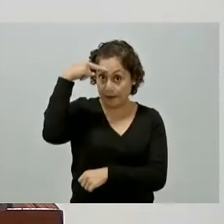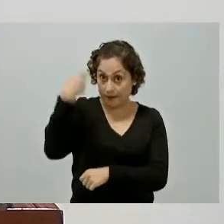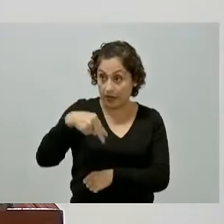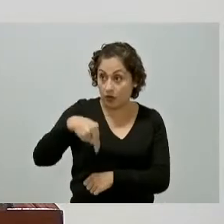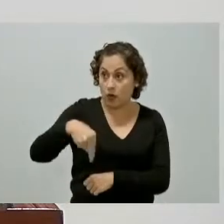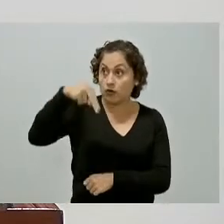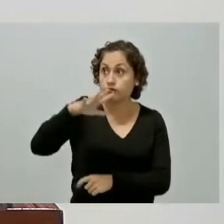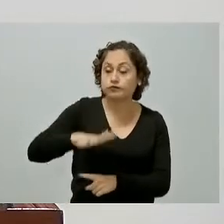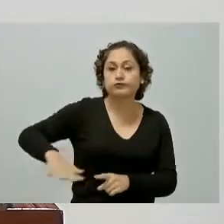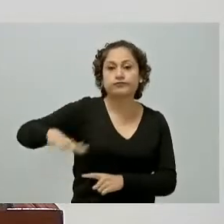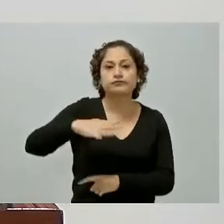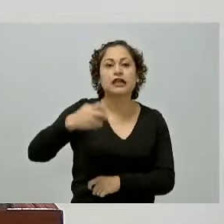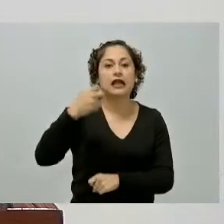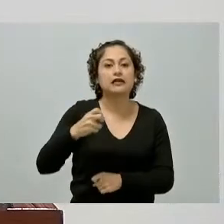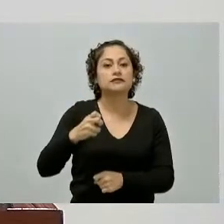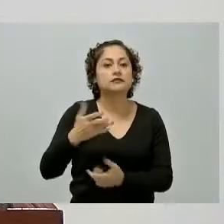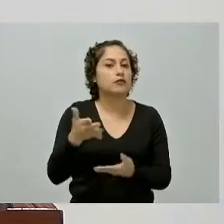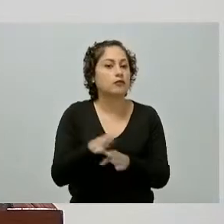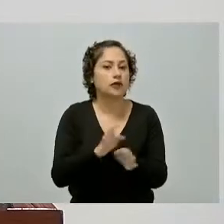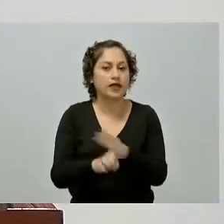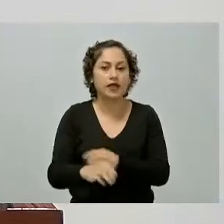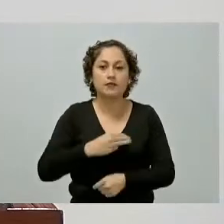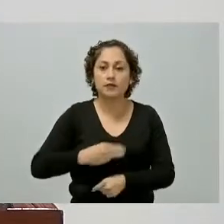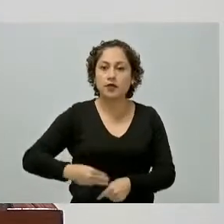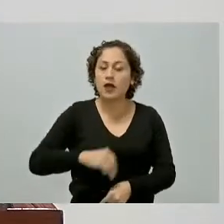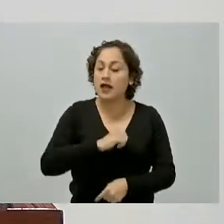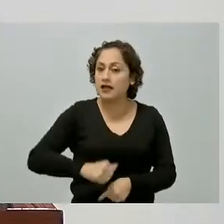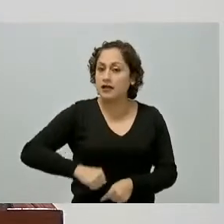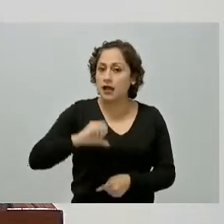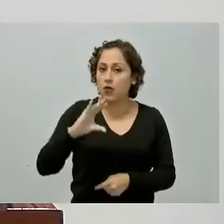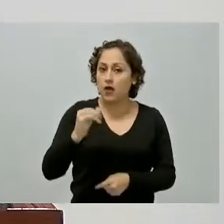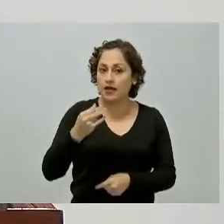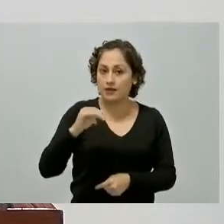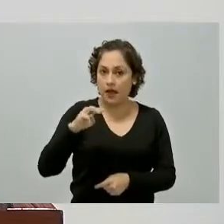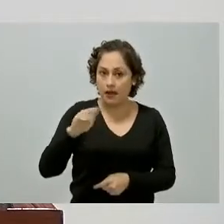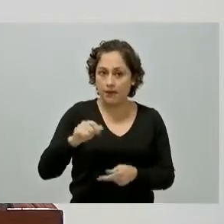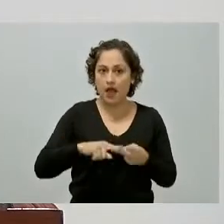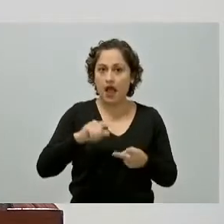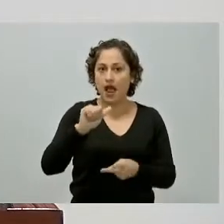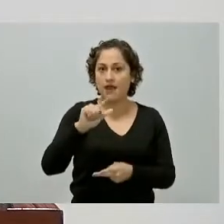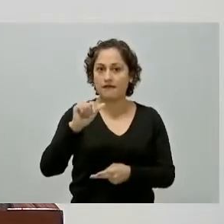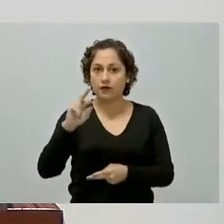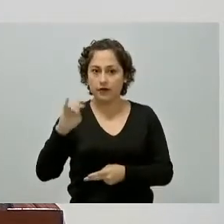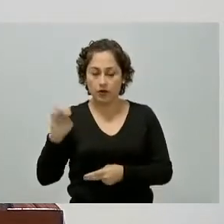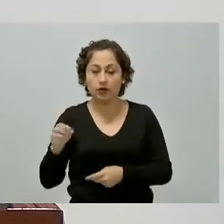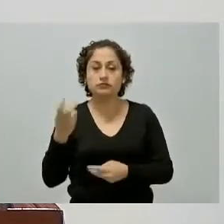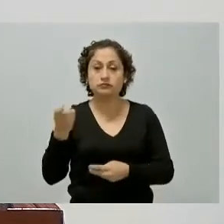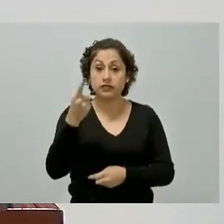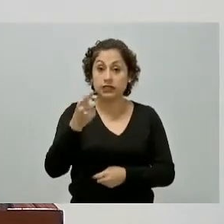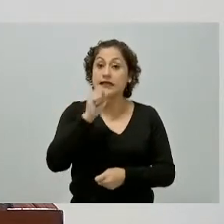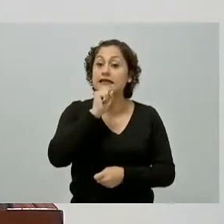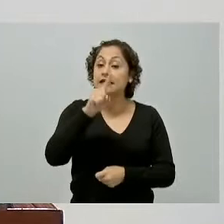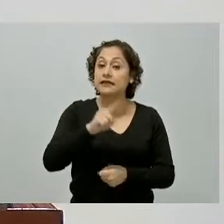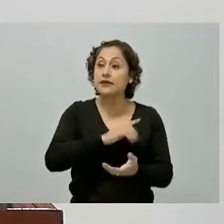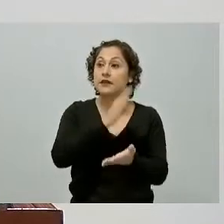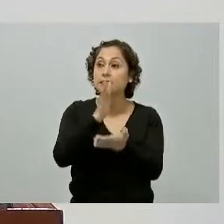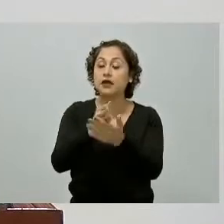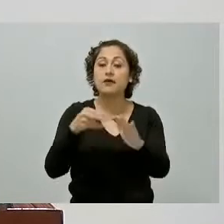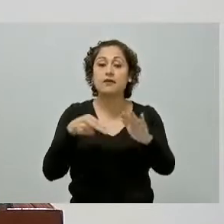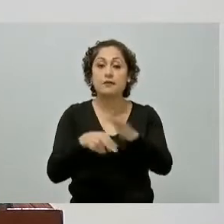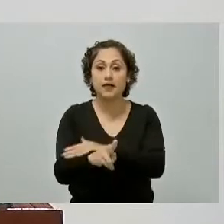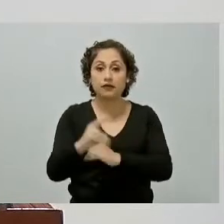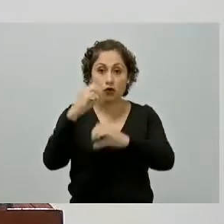que ver con las alcaldías de Coajimalpa Álvaro Obregón y su llegada al metro observatorio que además